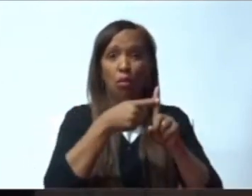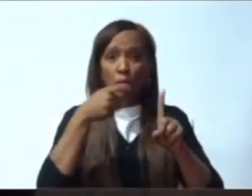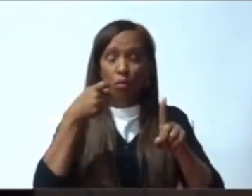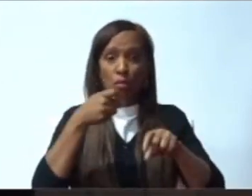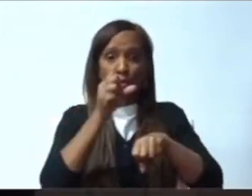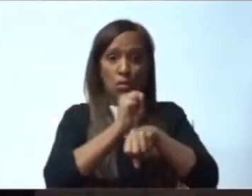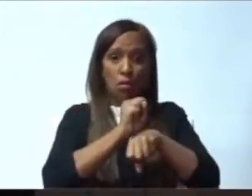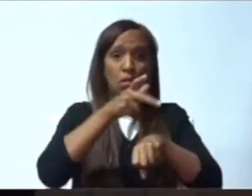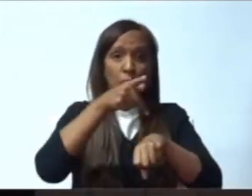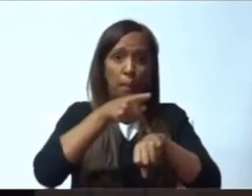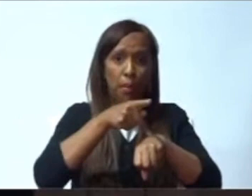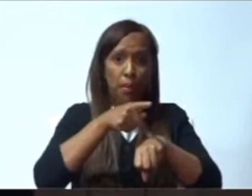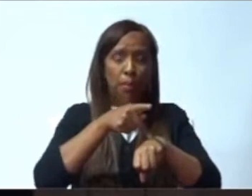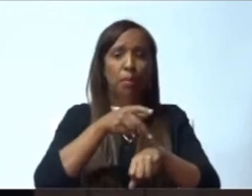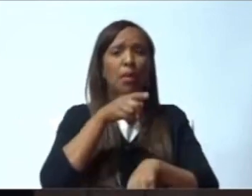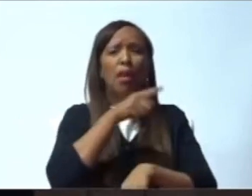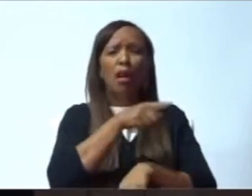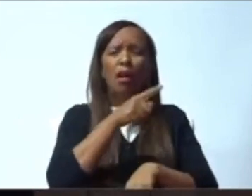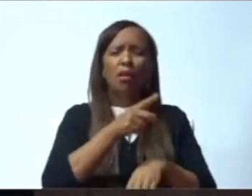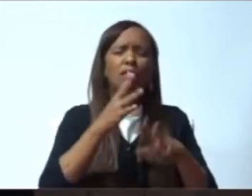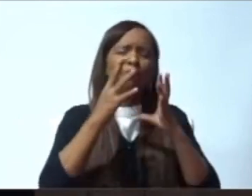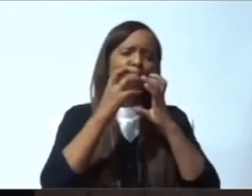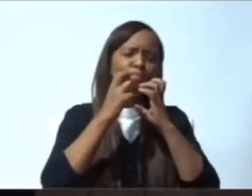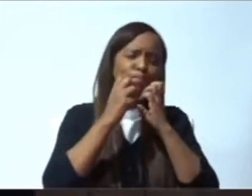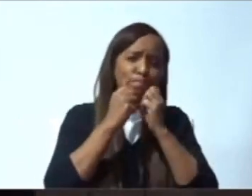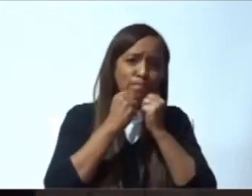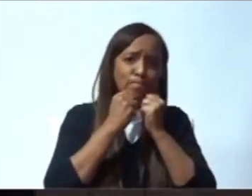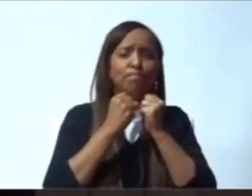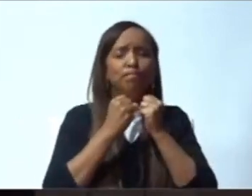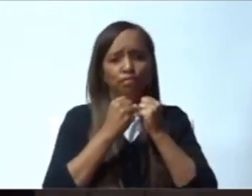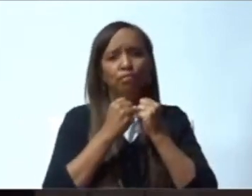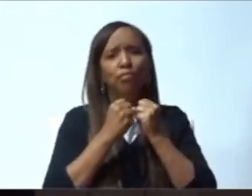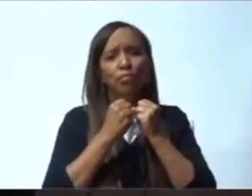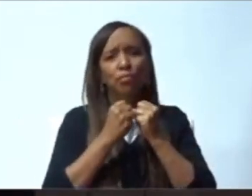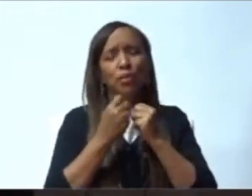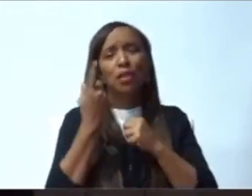en el país. Así que pido un momento de silencio, por favor.